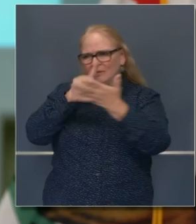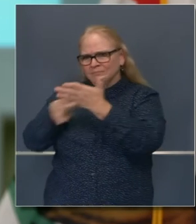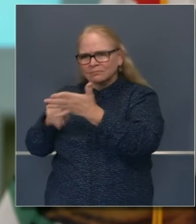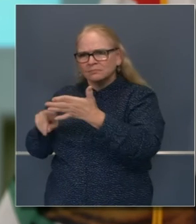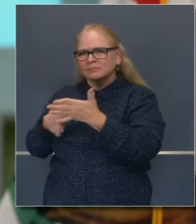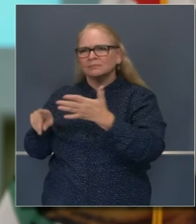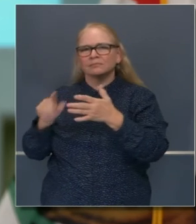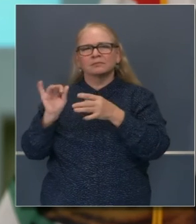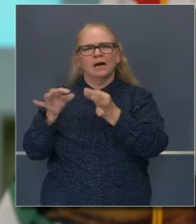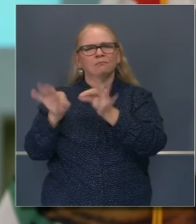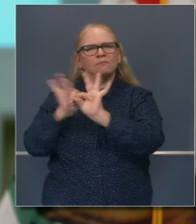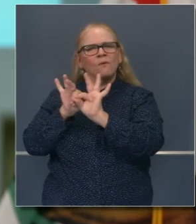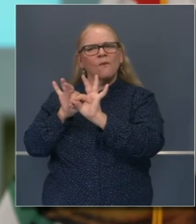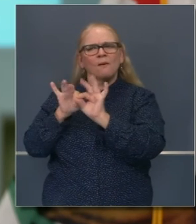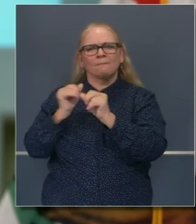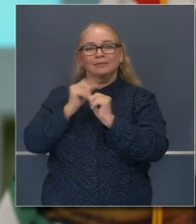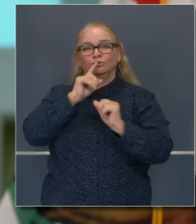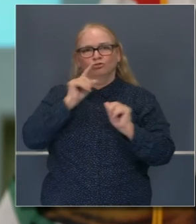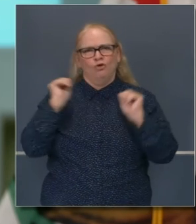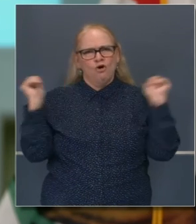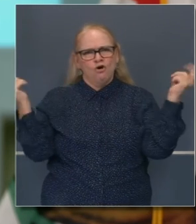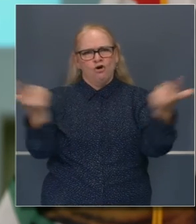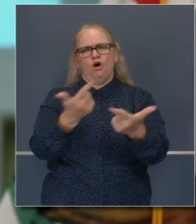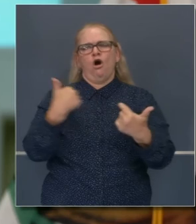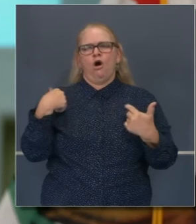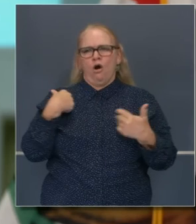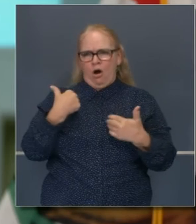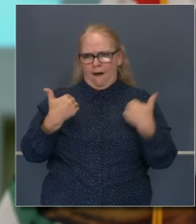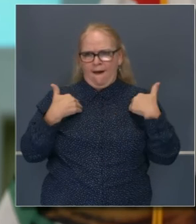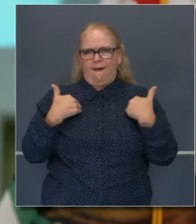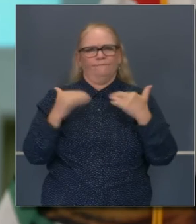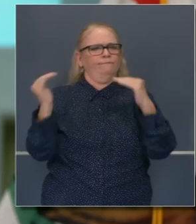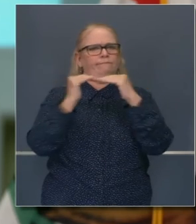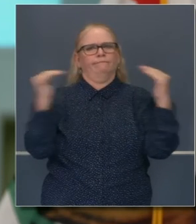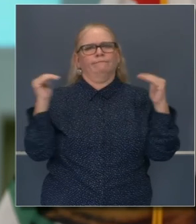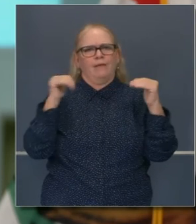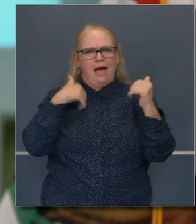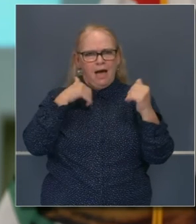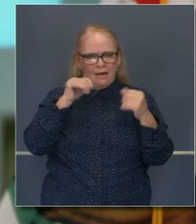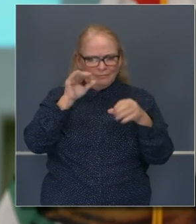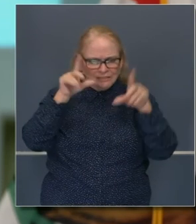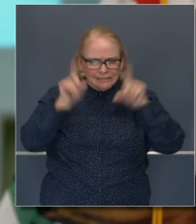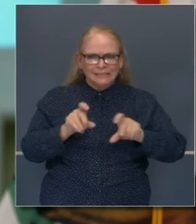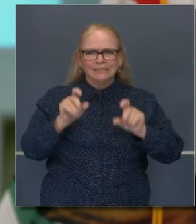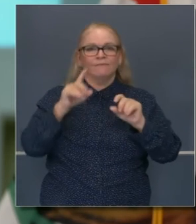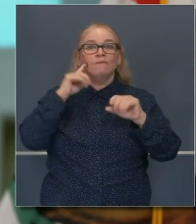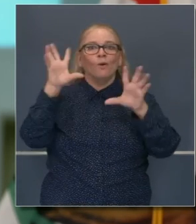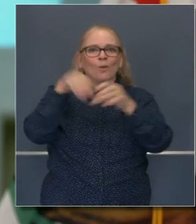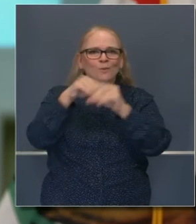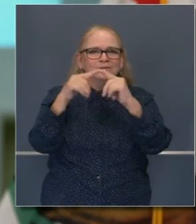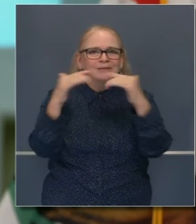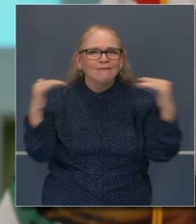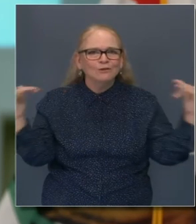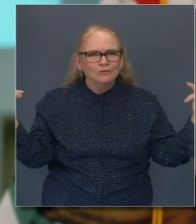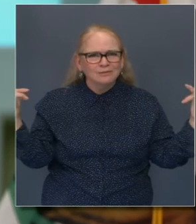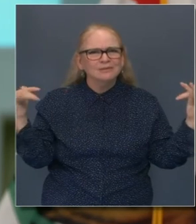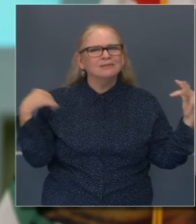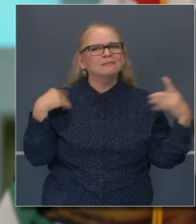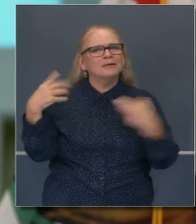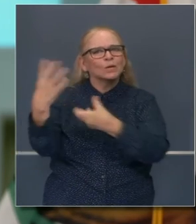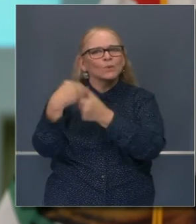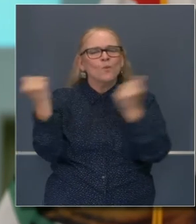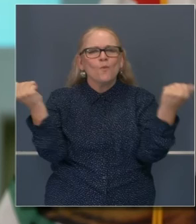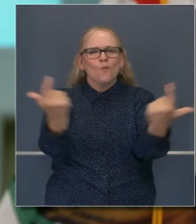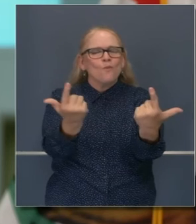correcto. Nuestra forma de abordarlo es de asegurarnos de que estamos haciendo justicia a nuestras comunidades diversas. Y que no solo estamos